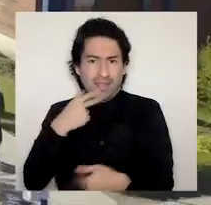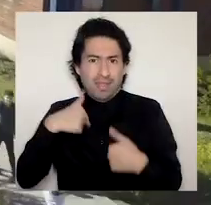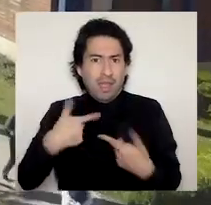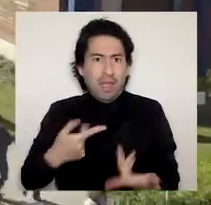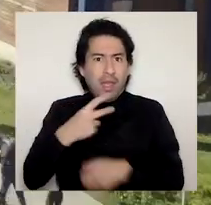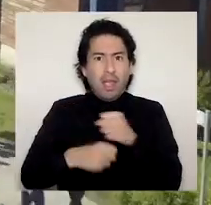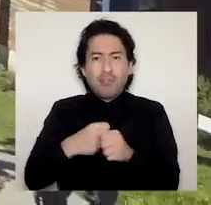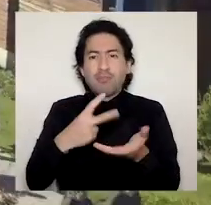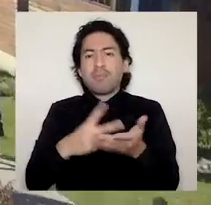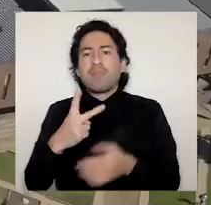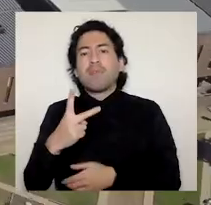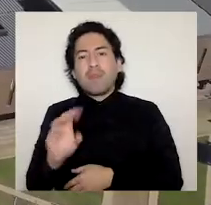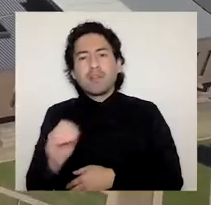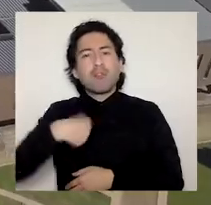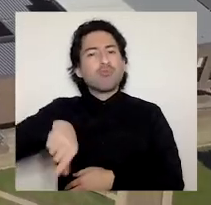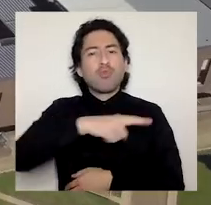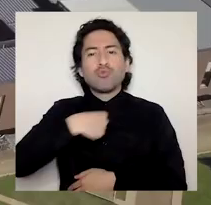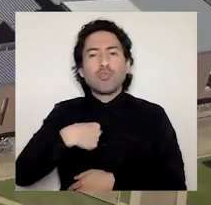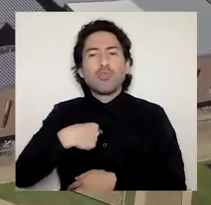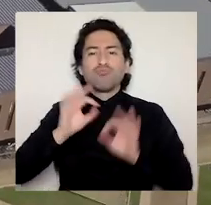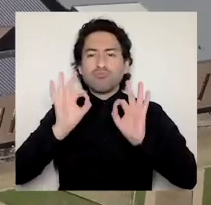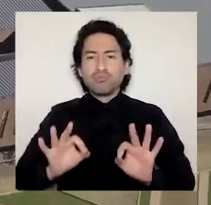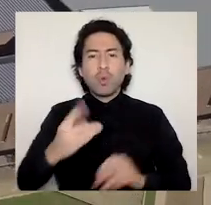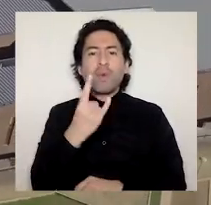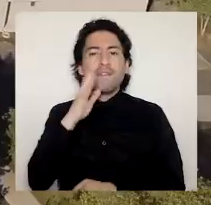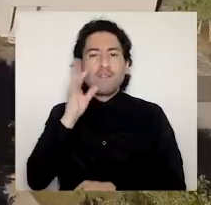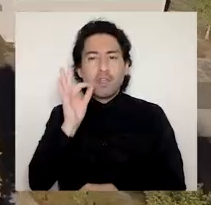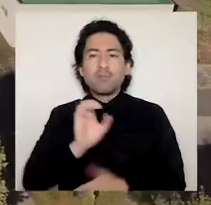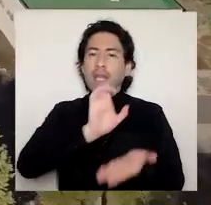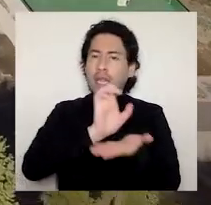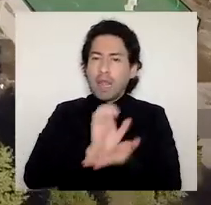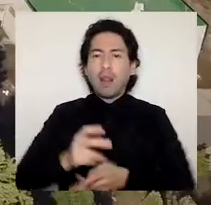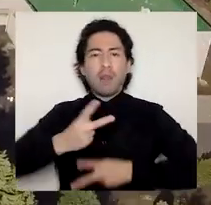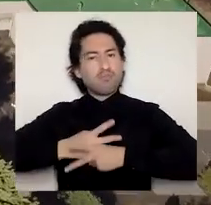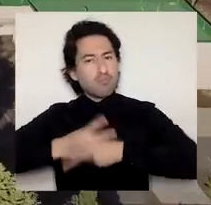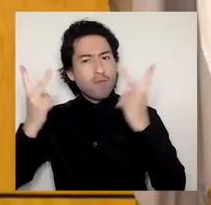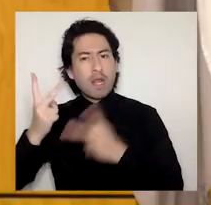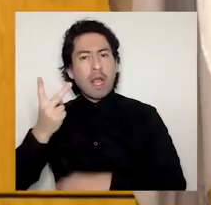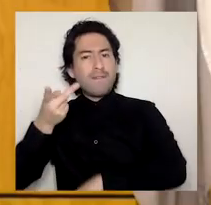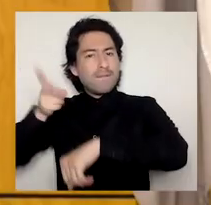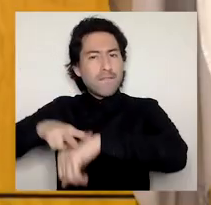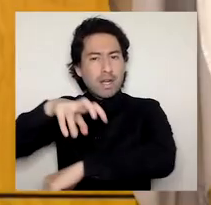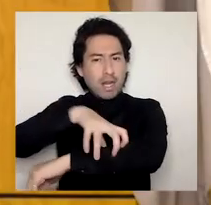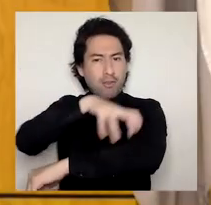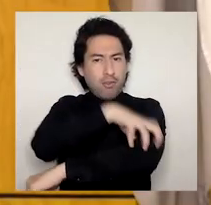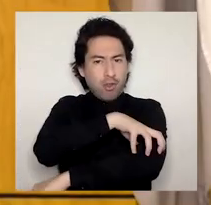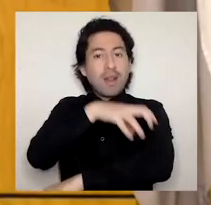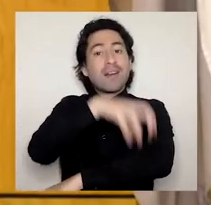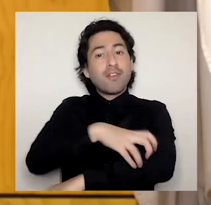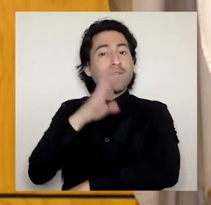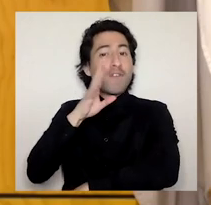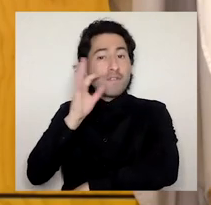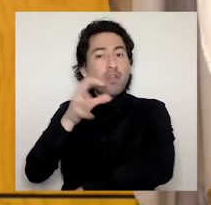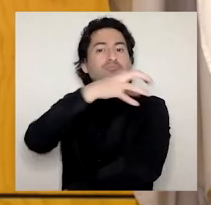pública biregional de las regiones del Bio Bio y Ñuble. Al terminar esta cuenta